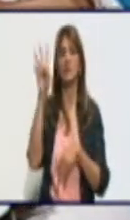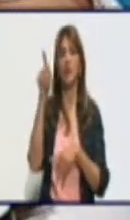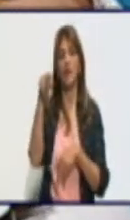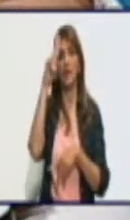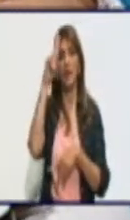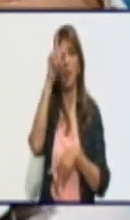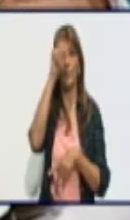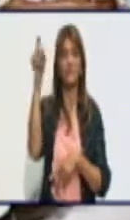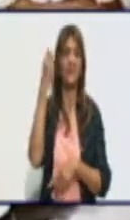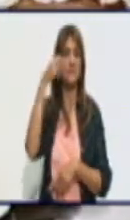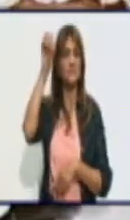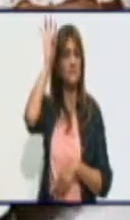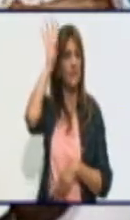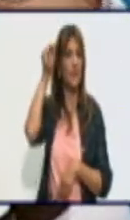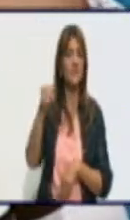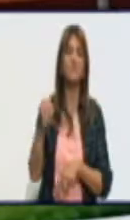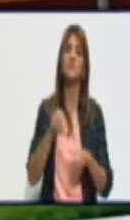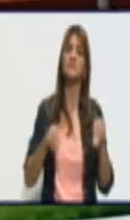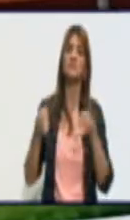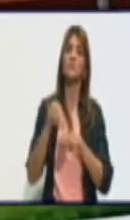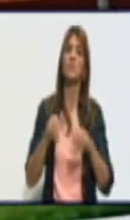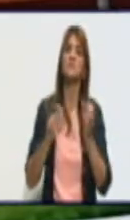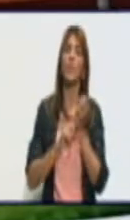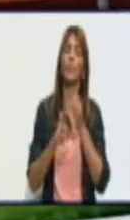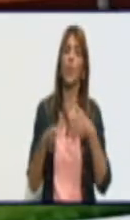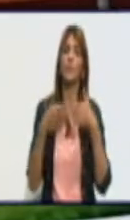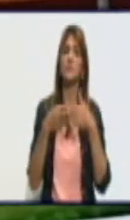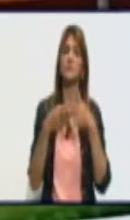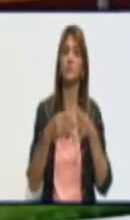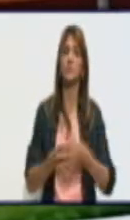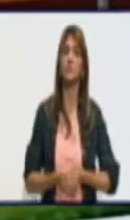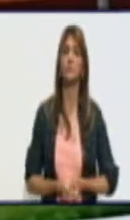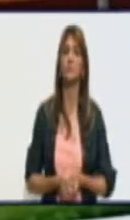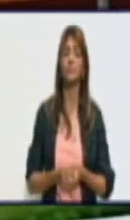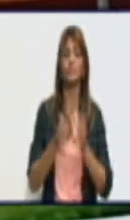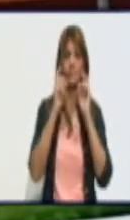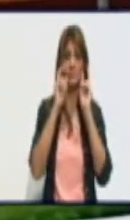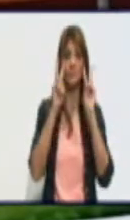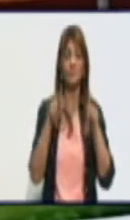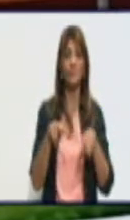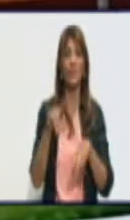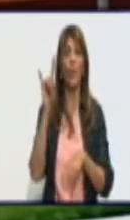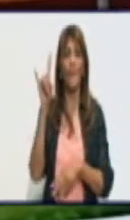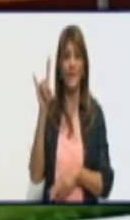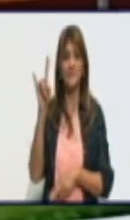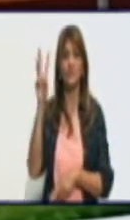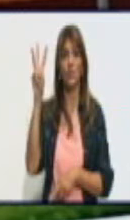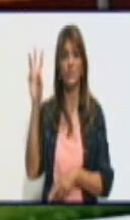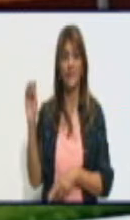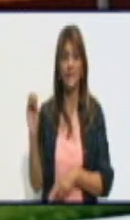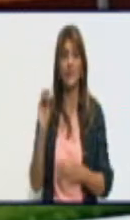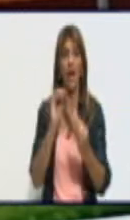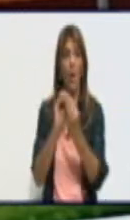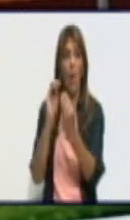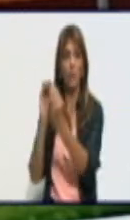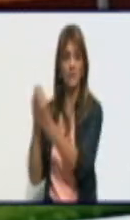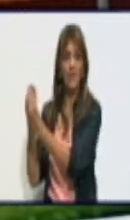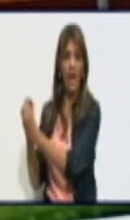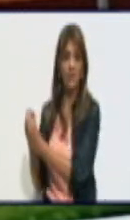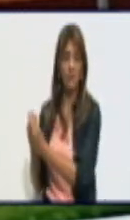hoy la situación de la provincia. Llama la atención, doctora, la cifra de contactos. 930 contactos, casi 1.000